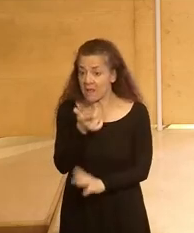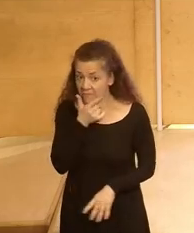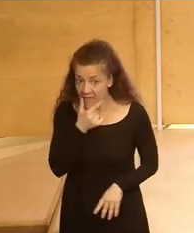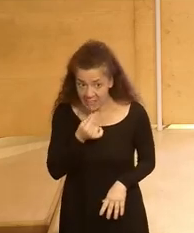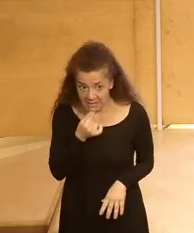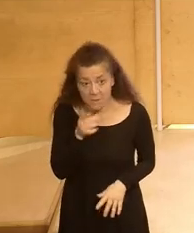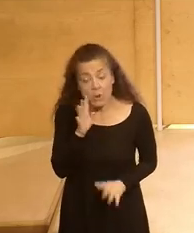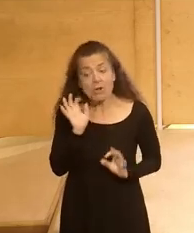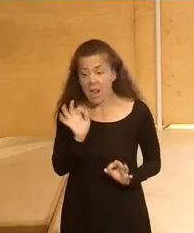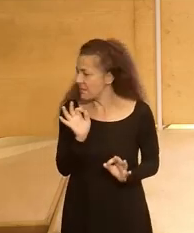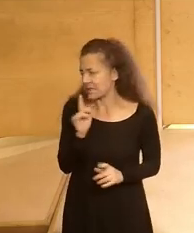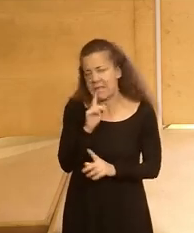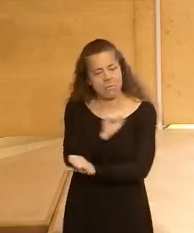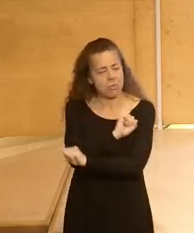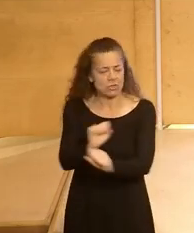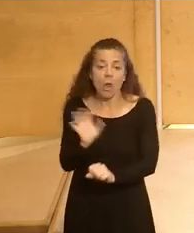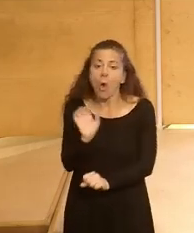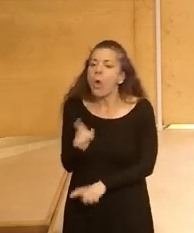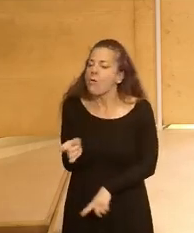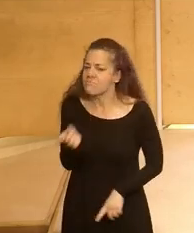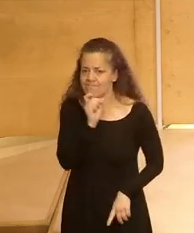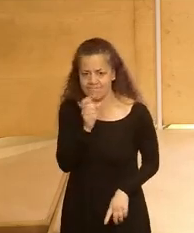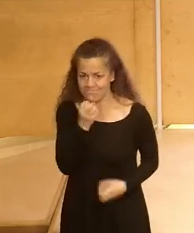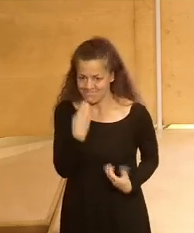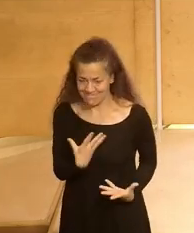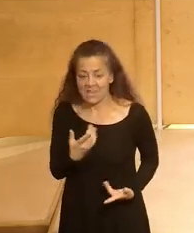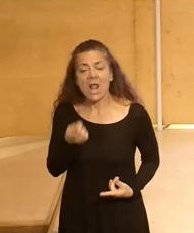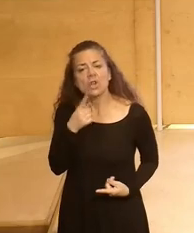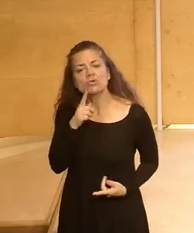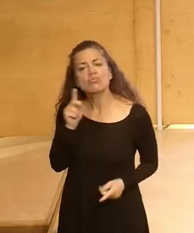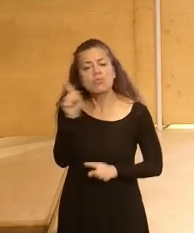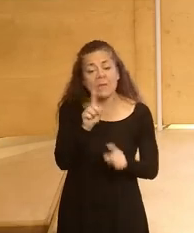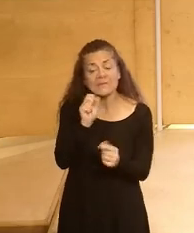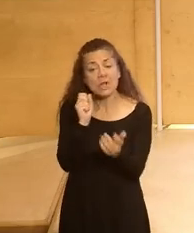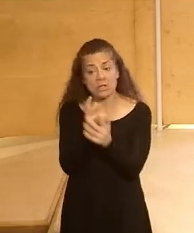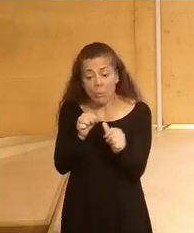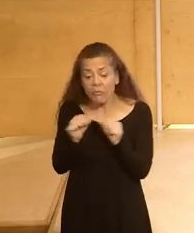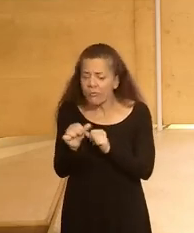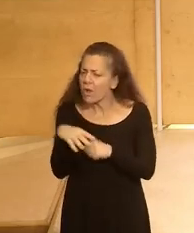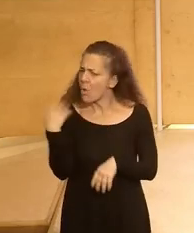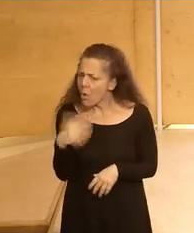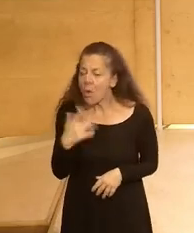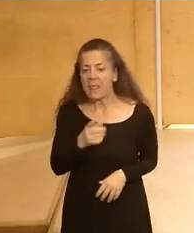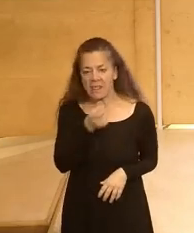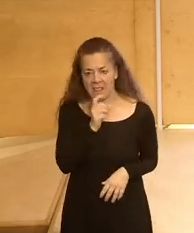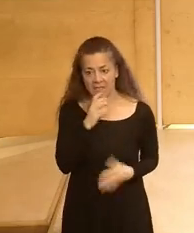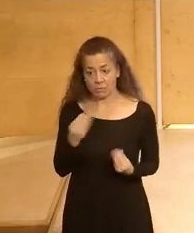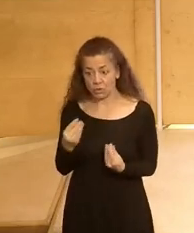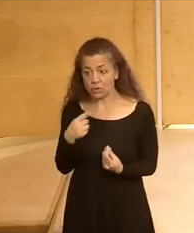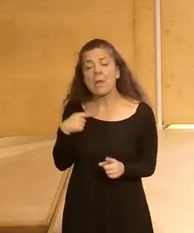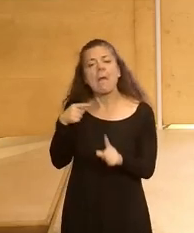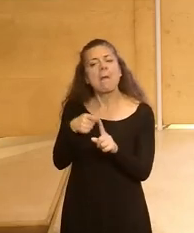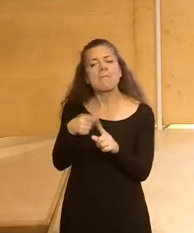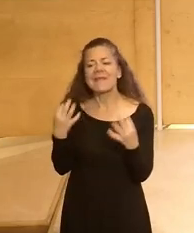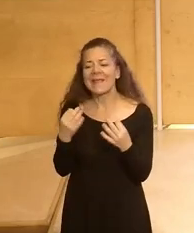son por supuesto imposibles o incorrectas ¿no? Los problemas y los retos que tenemos por delante son muy complejos y exigen